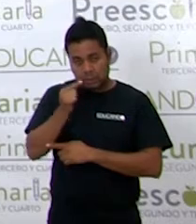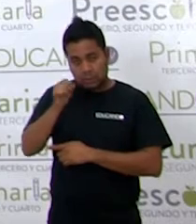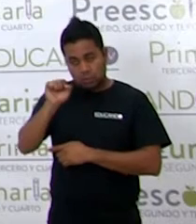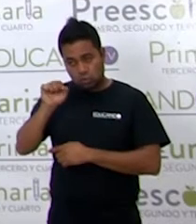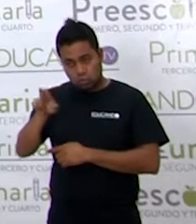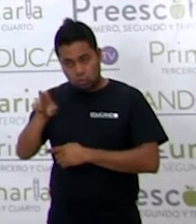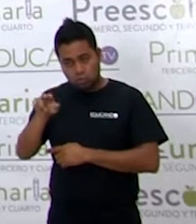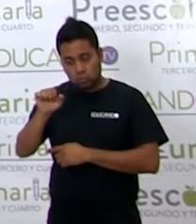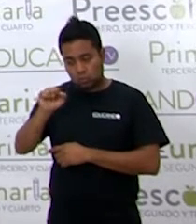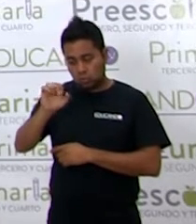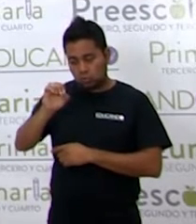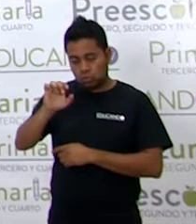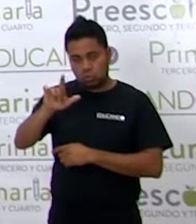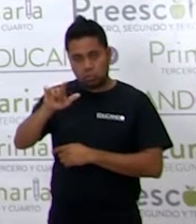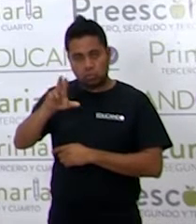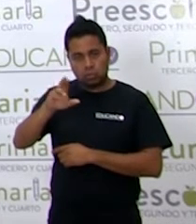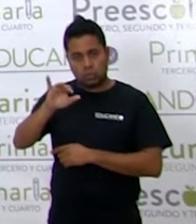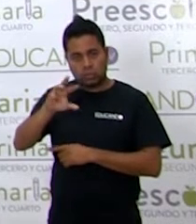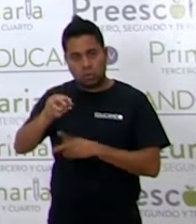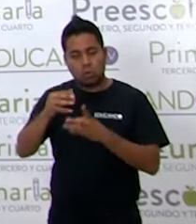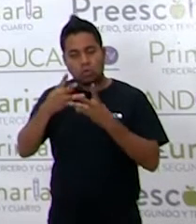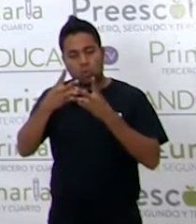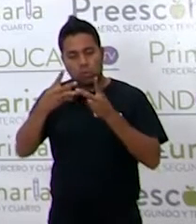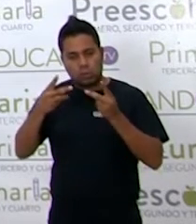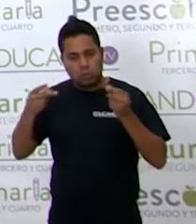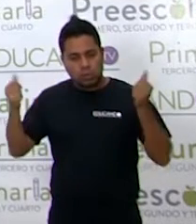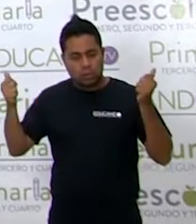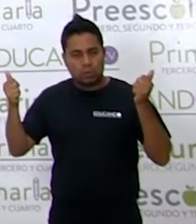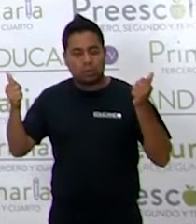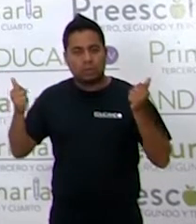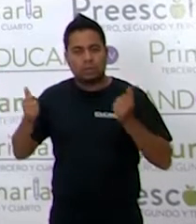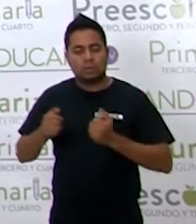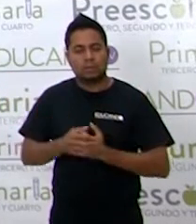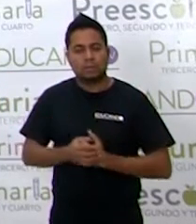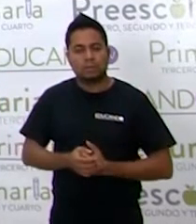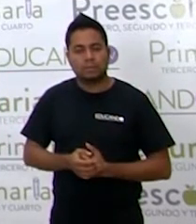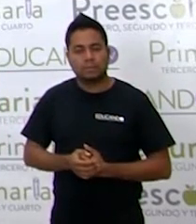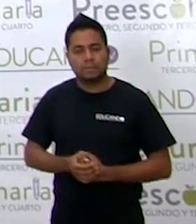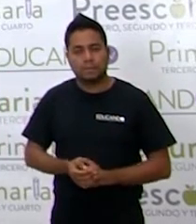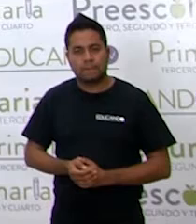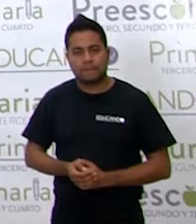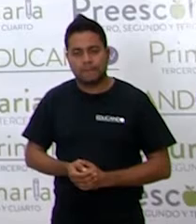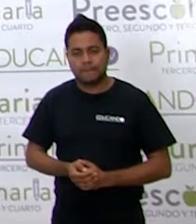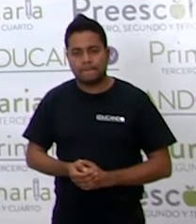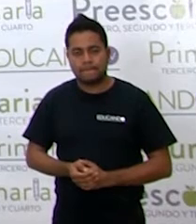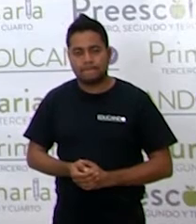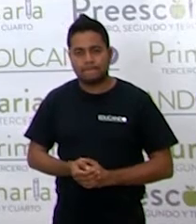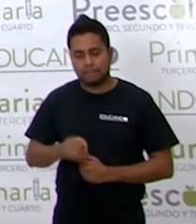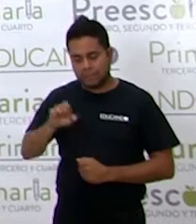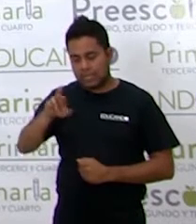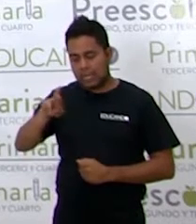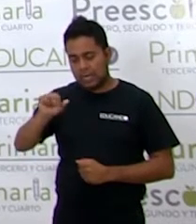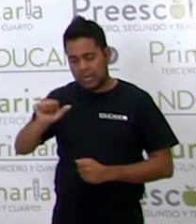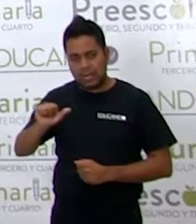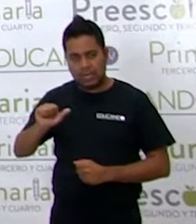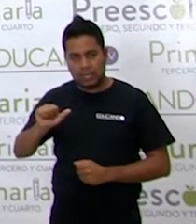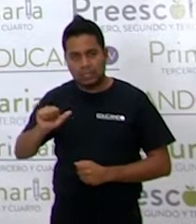era